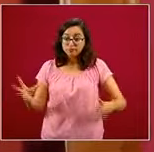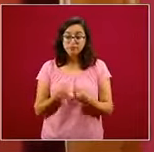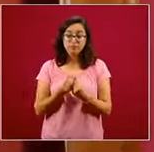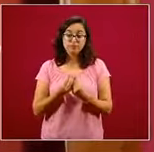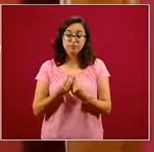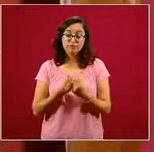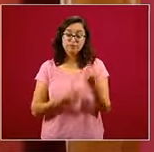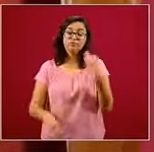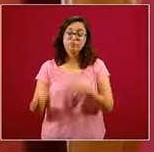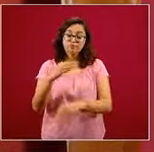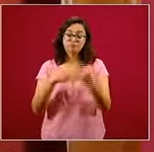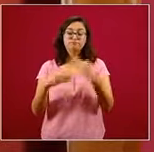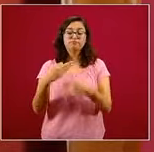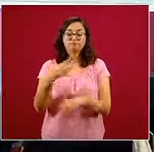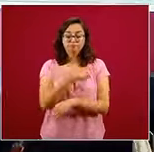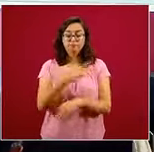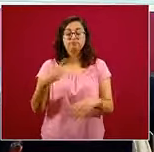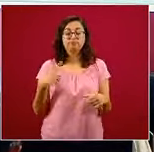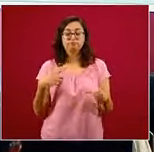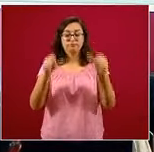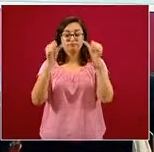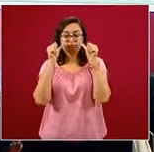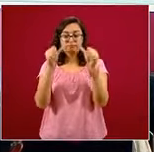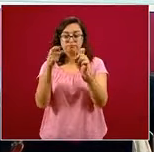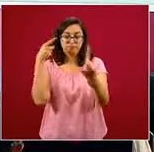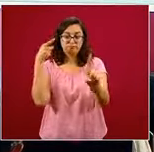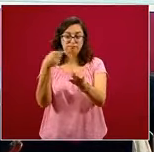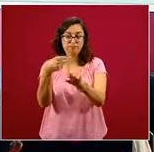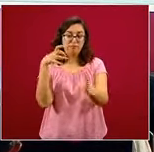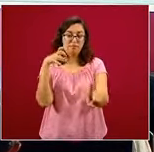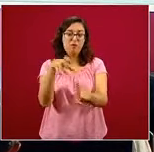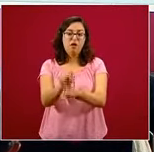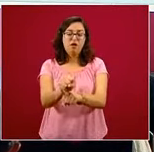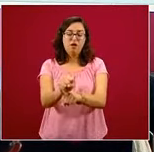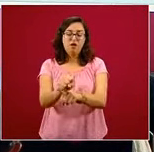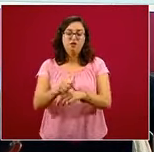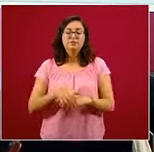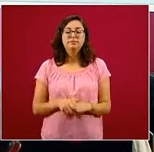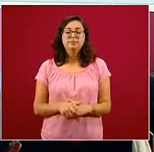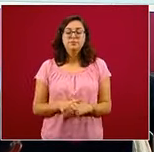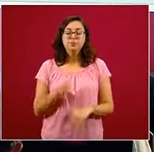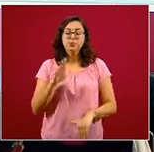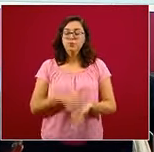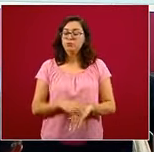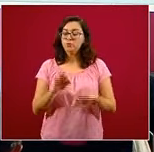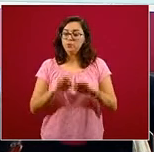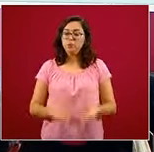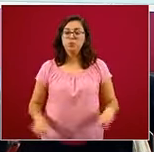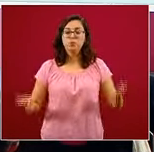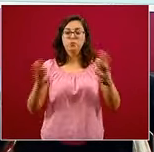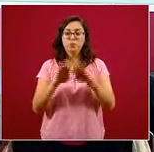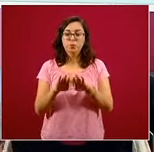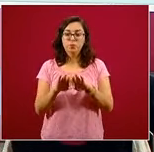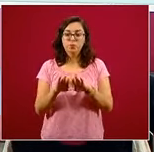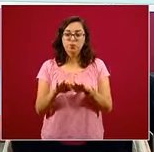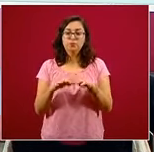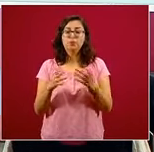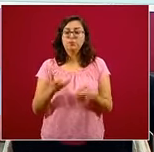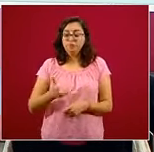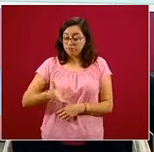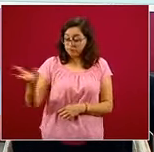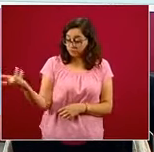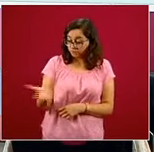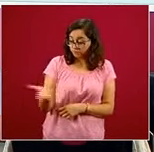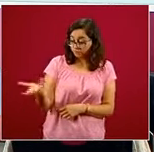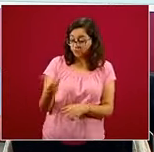Todos tenemos que contribuir para lograr esto. Y algo muy importante, se requiere un paquete integral de